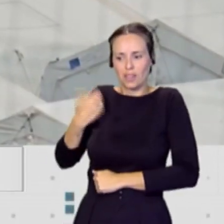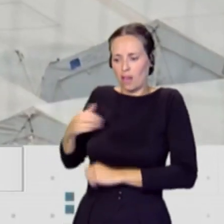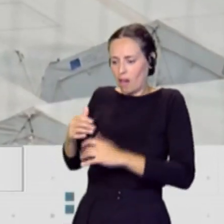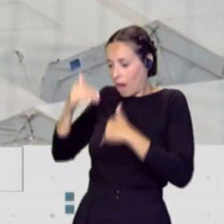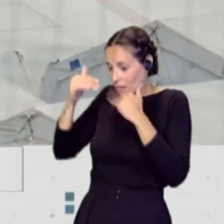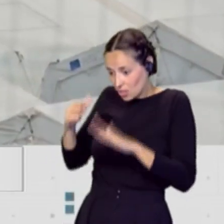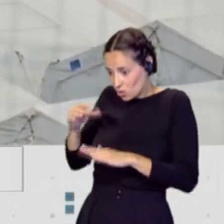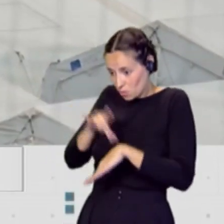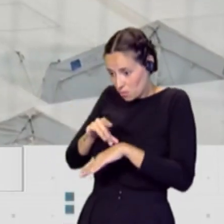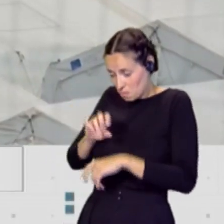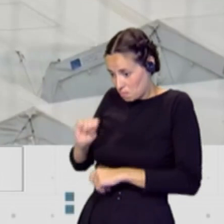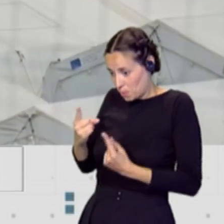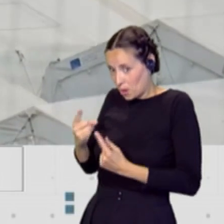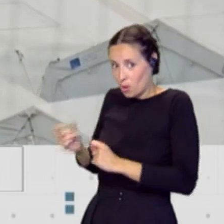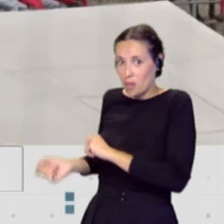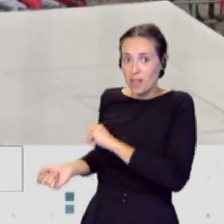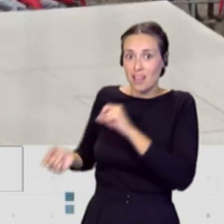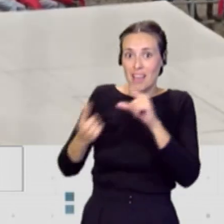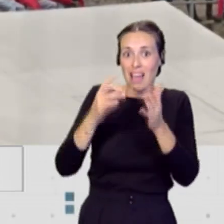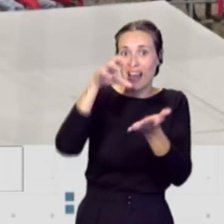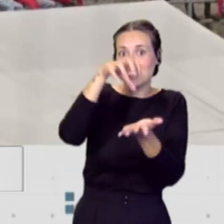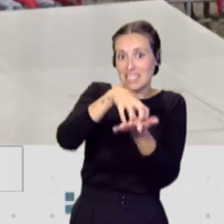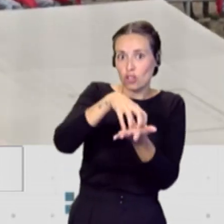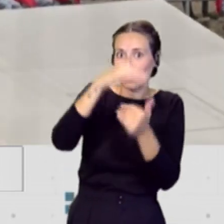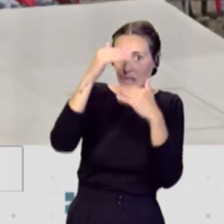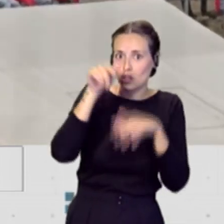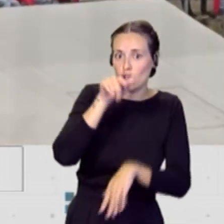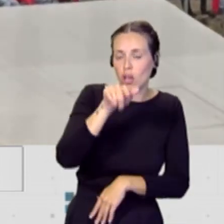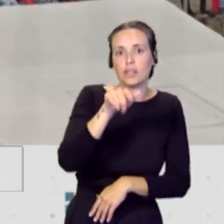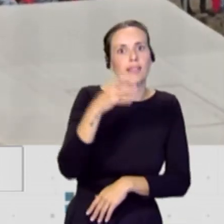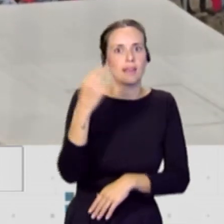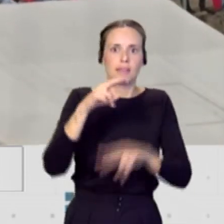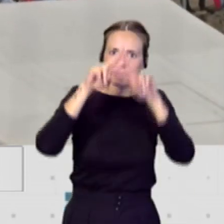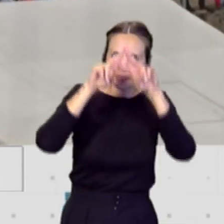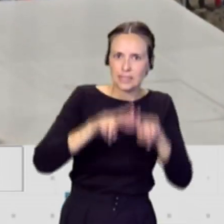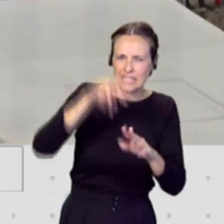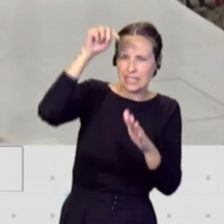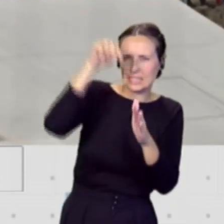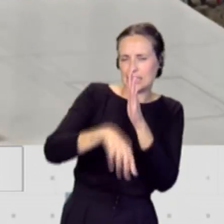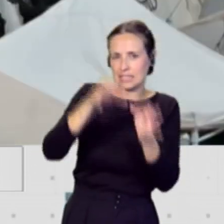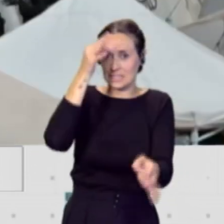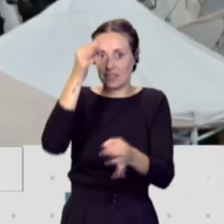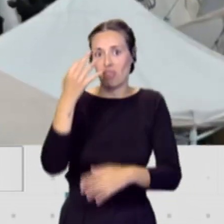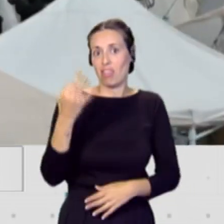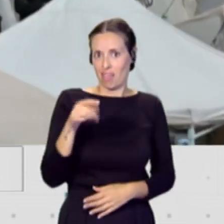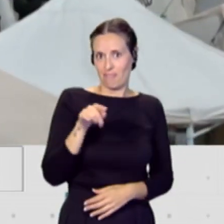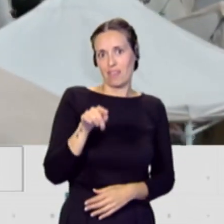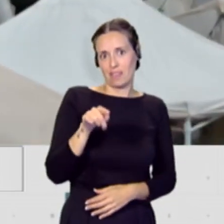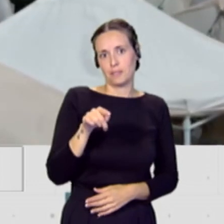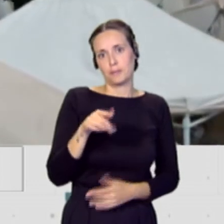estos pacientes, pues hay que seguir la atención, porque hay que hacer una evaluación más estricta allí,